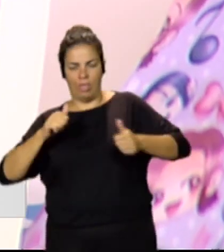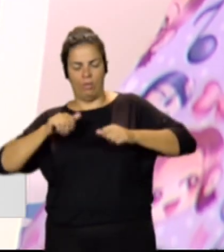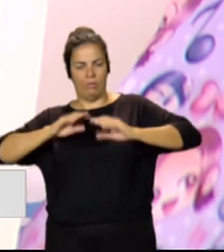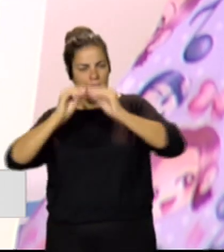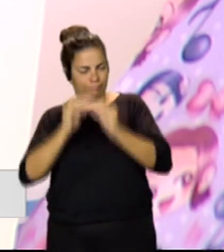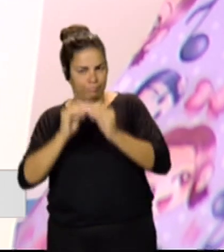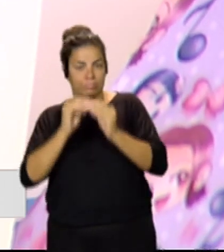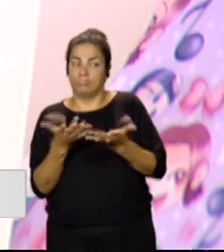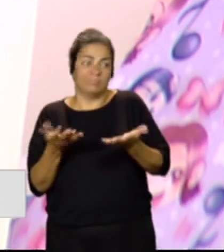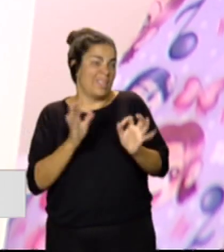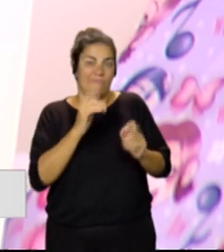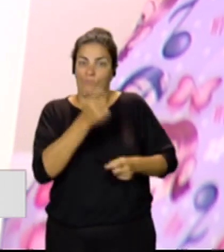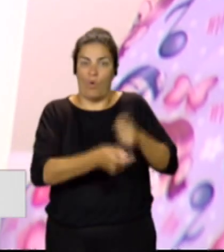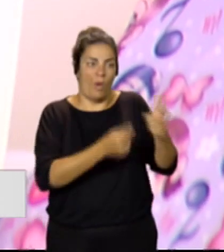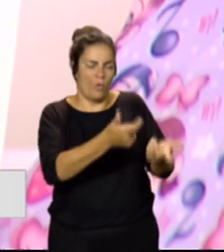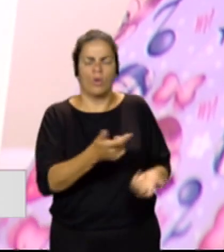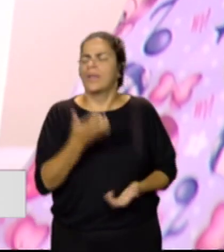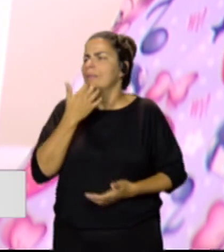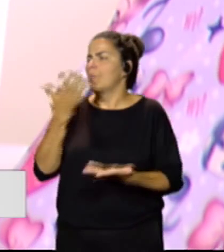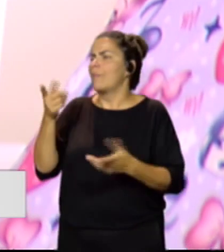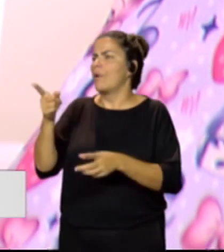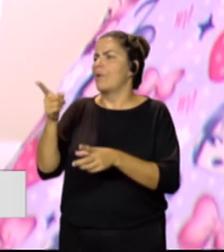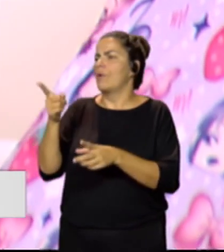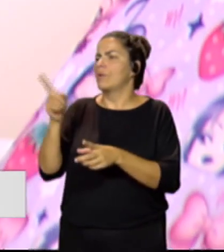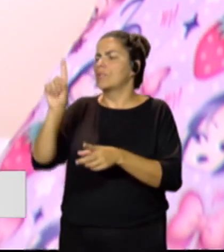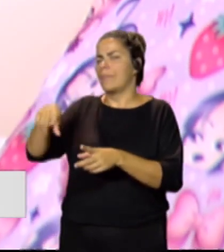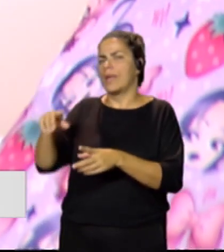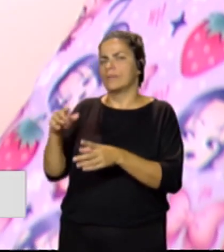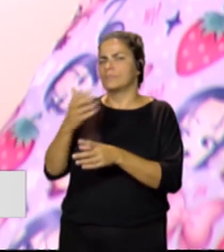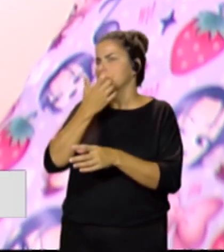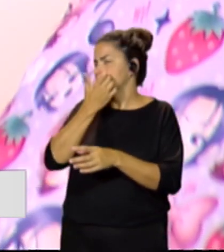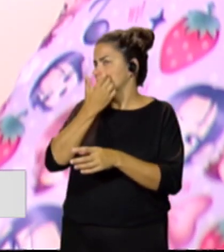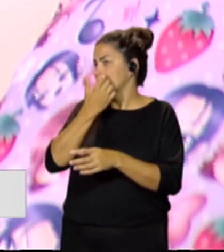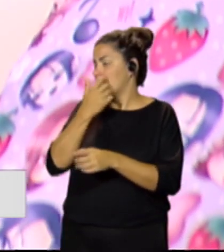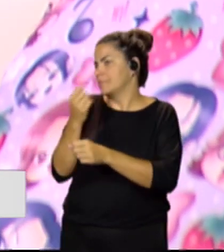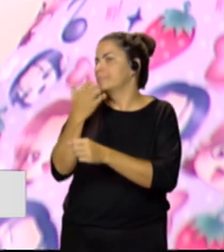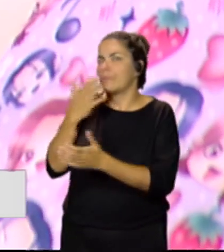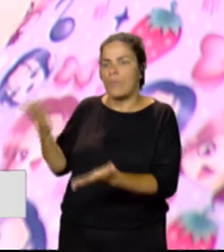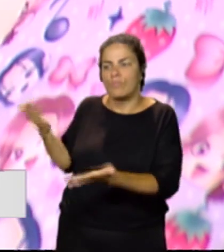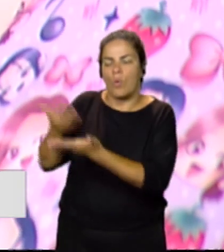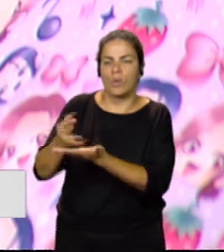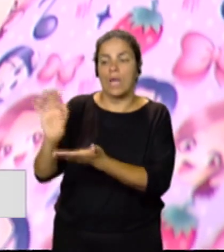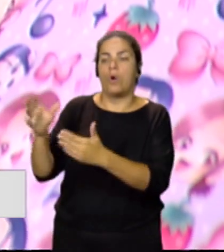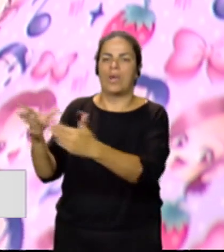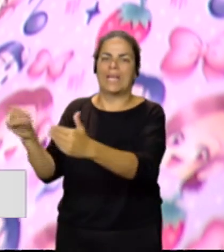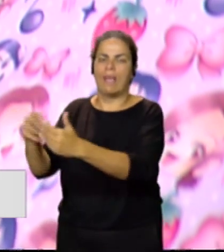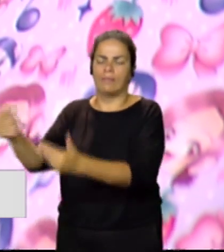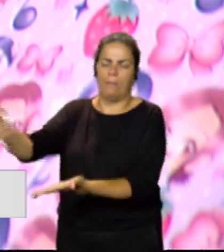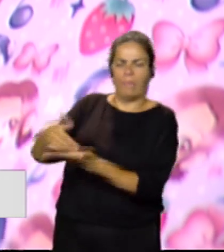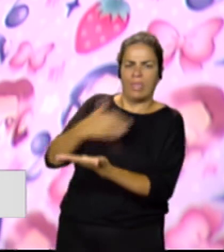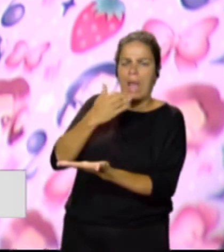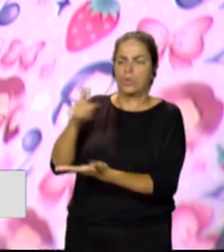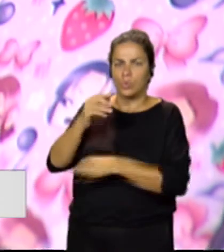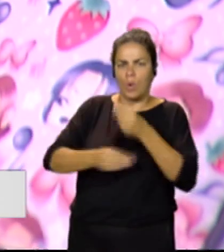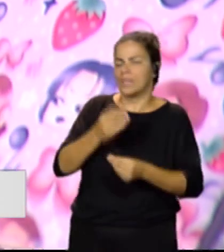y poco a poco. ¿Y trabajas, por ejemplo, con propuestas, con sugerencias, ideas que te pueda dar un cliente? Por ejemplo, si te dice,